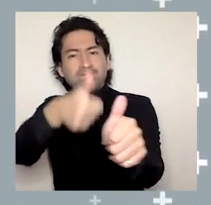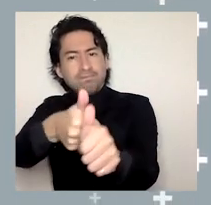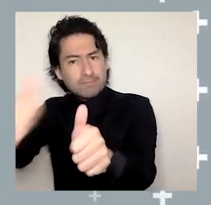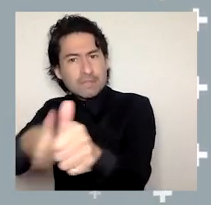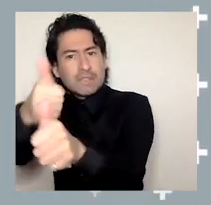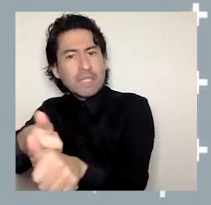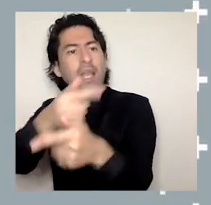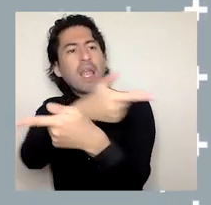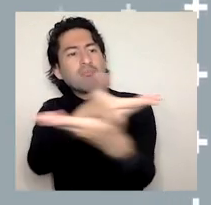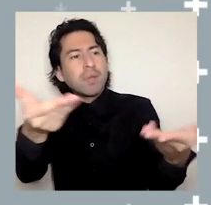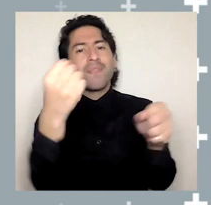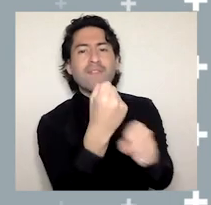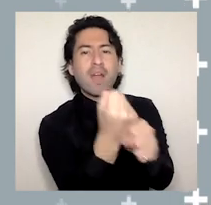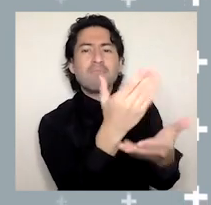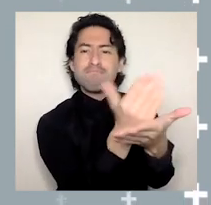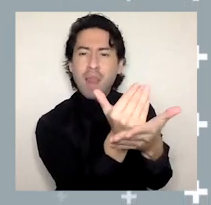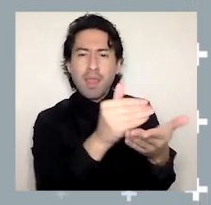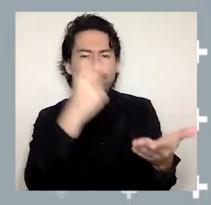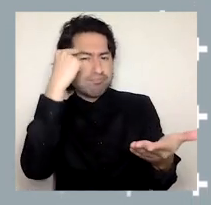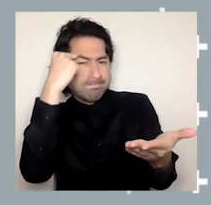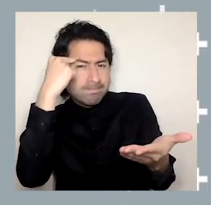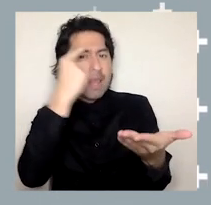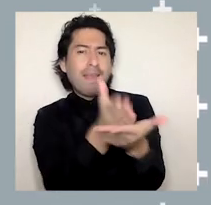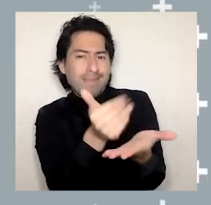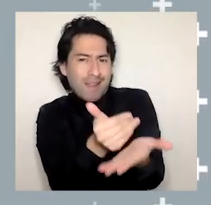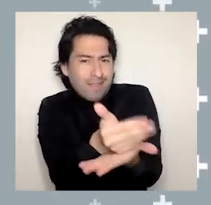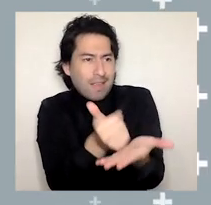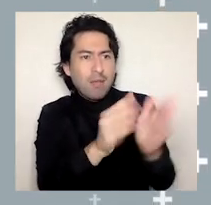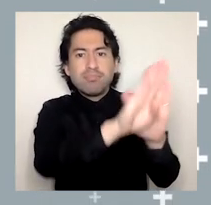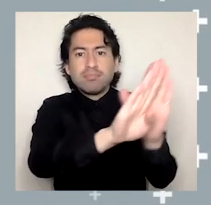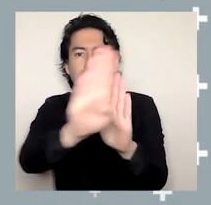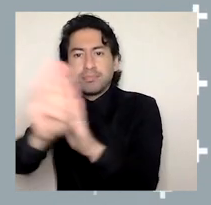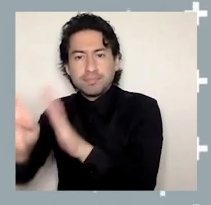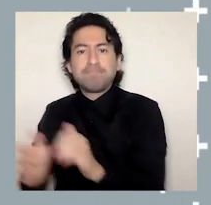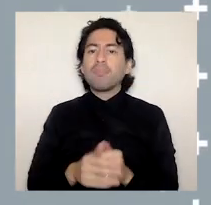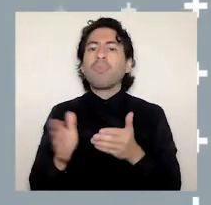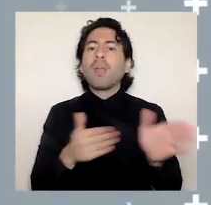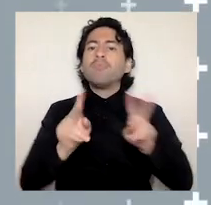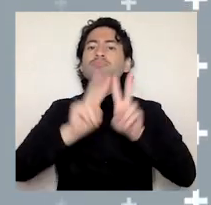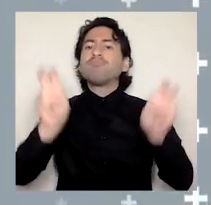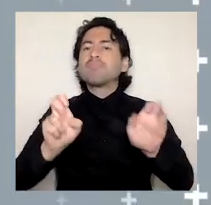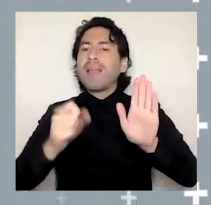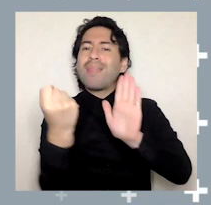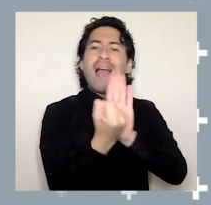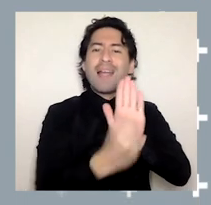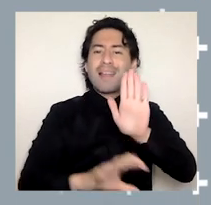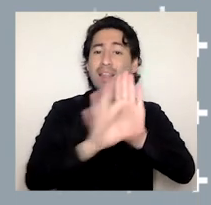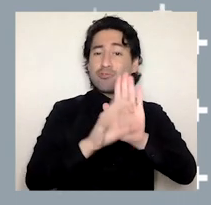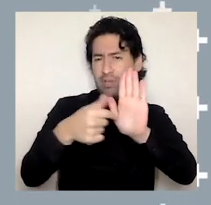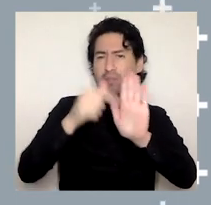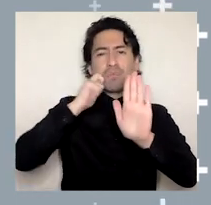En materias de acreditación institucional, y dado que es un proceso continuo, se realizó el seguimiento de los